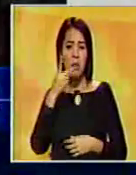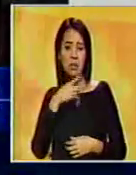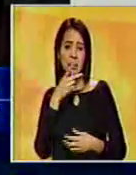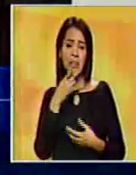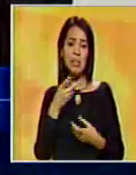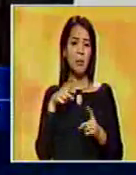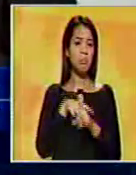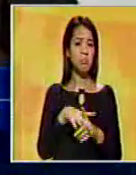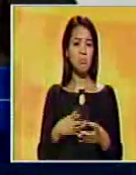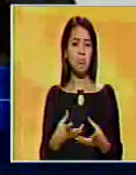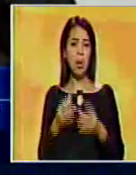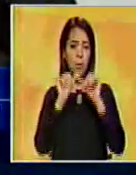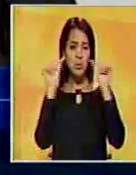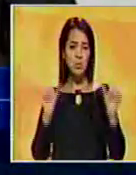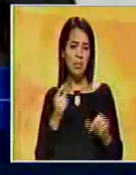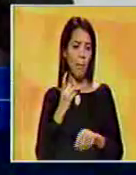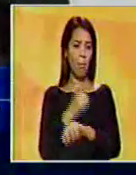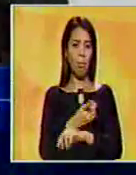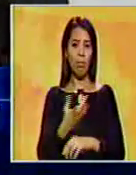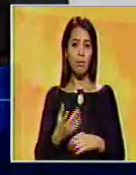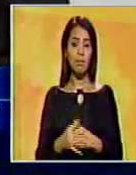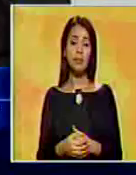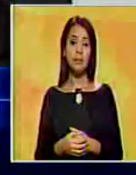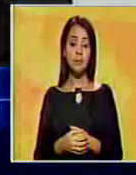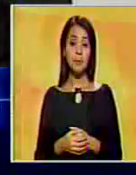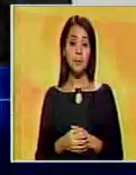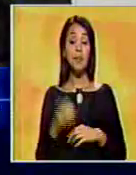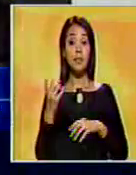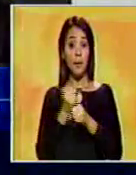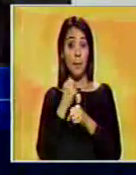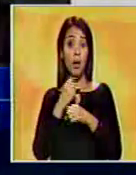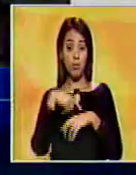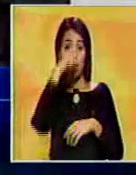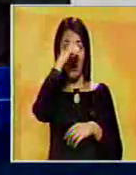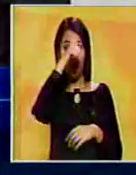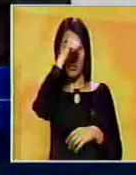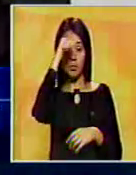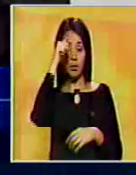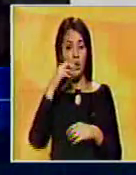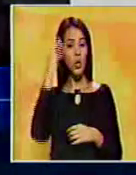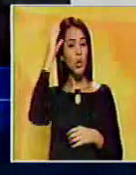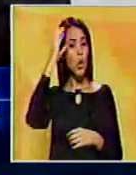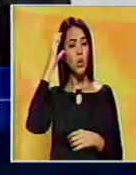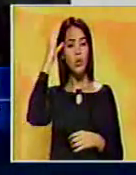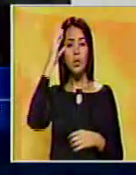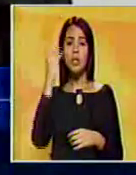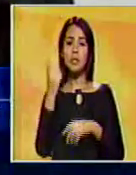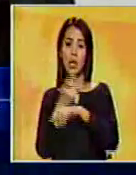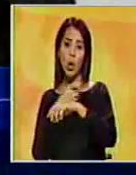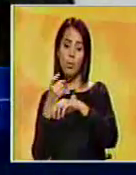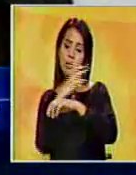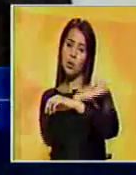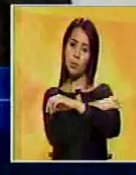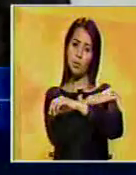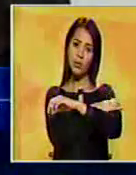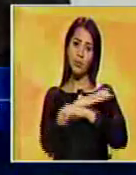gobernado por un sistema autoritario. Recalcó que la jornada del domingo dejó conciencias entre gobierno y oposición.